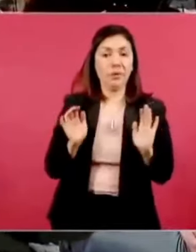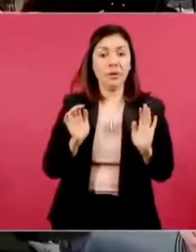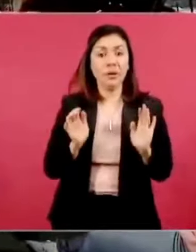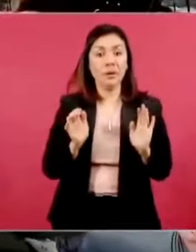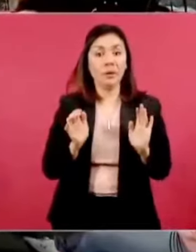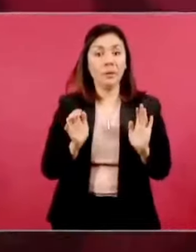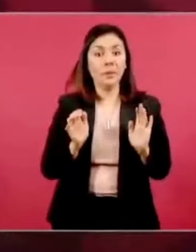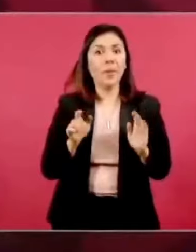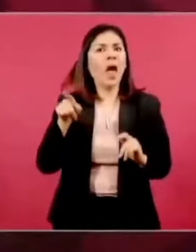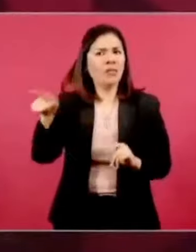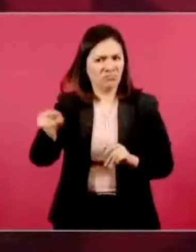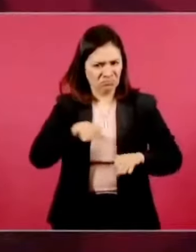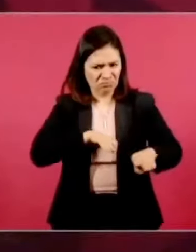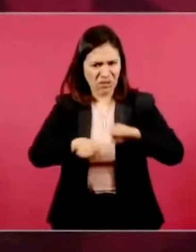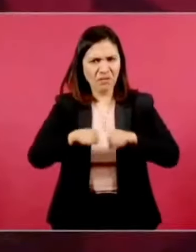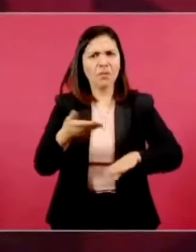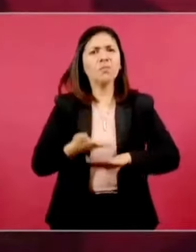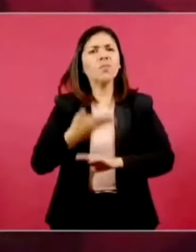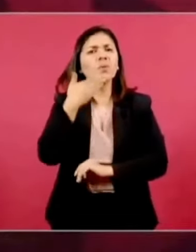hace muy bien su trabajo.